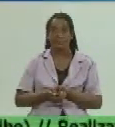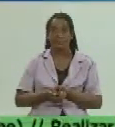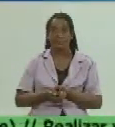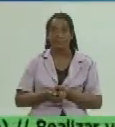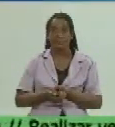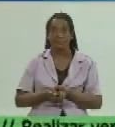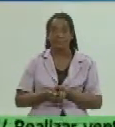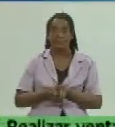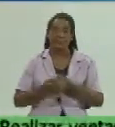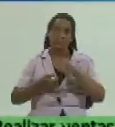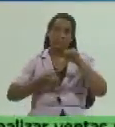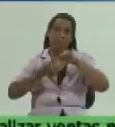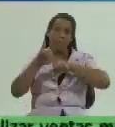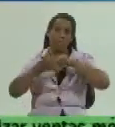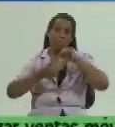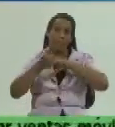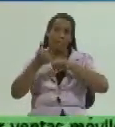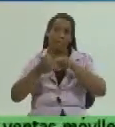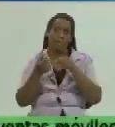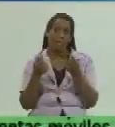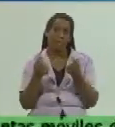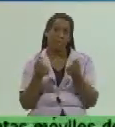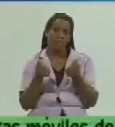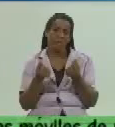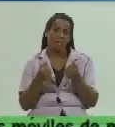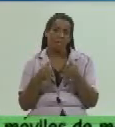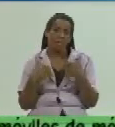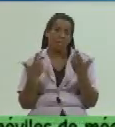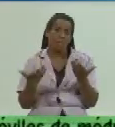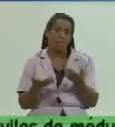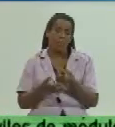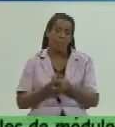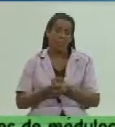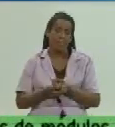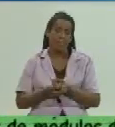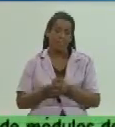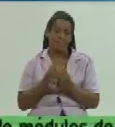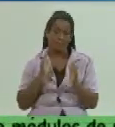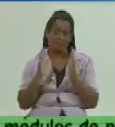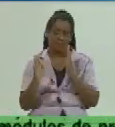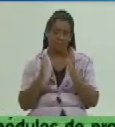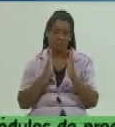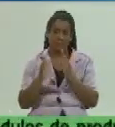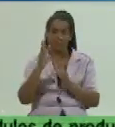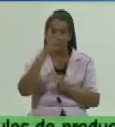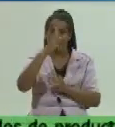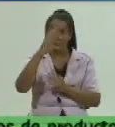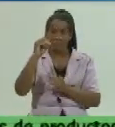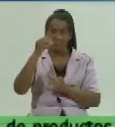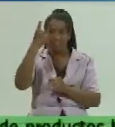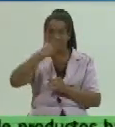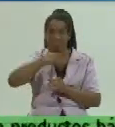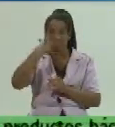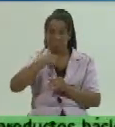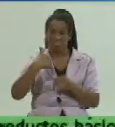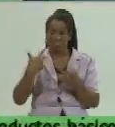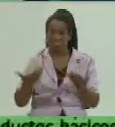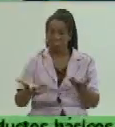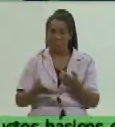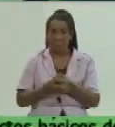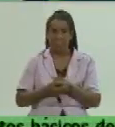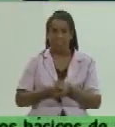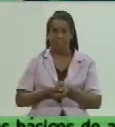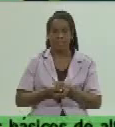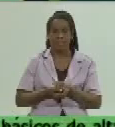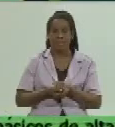comportamiento del tributo de concurrentes agrícolas en este periodo que termina ya el 30 de abril ¿cómo se comporta? no, no a